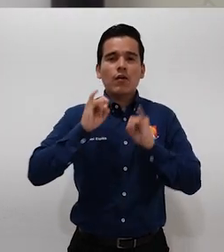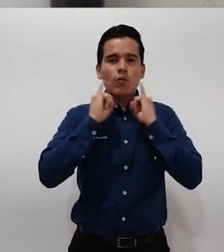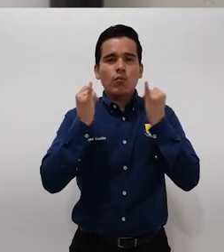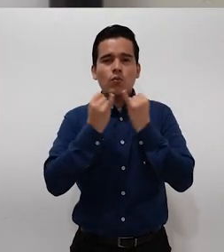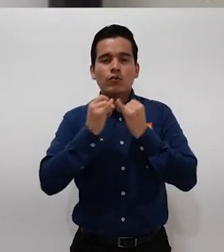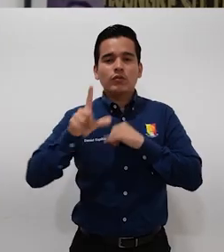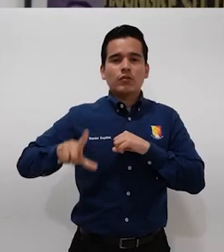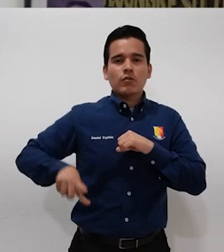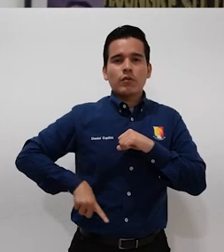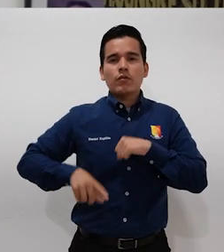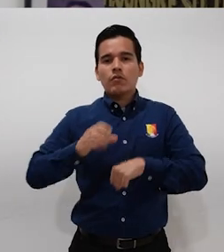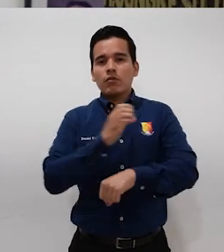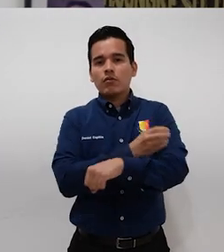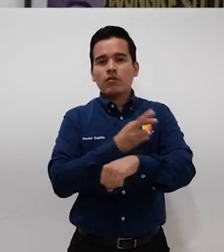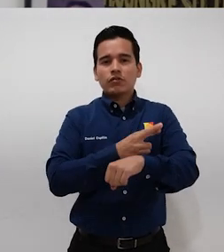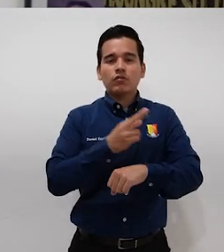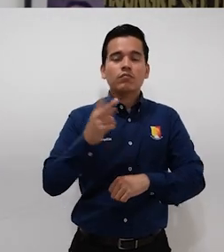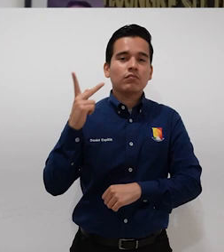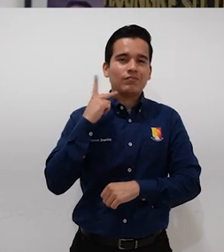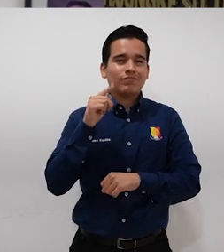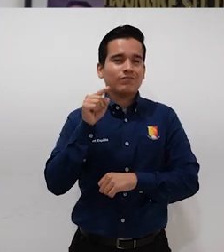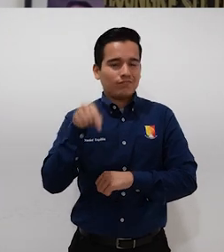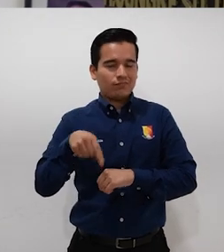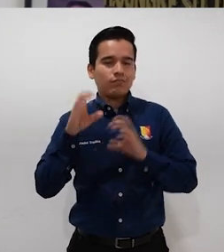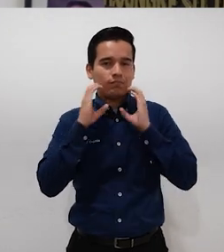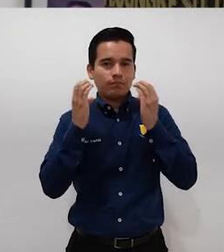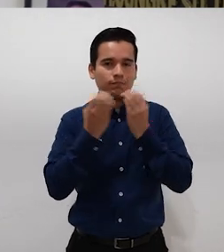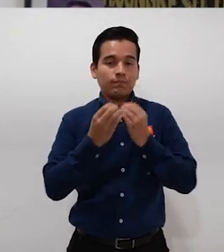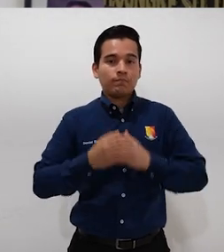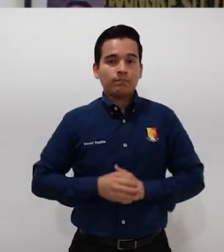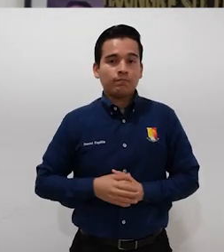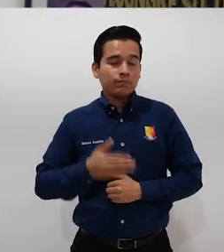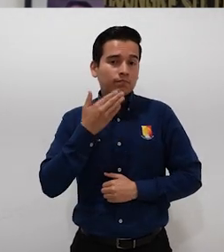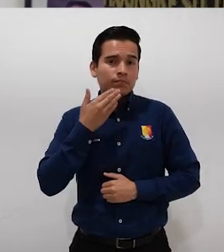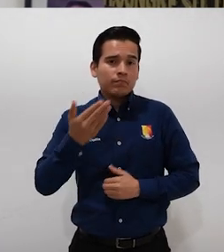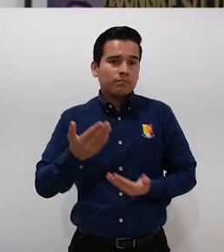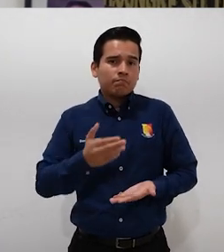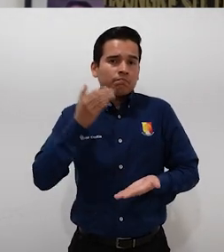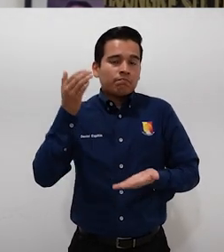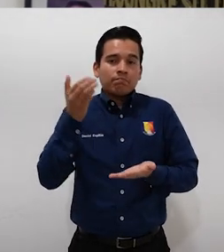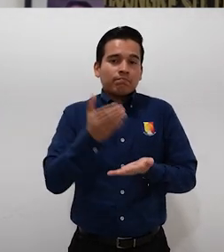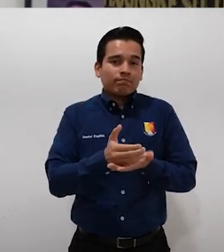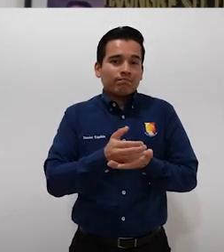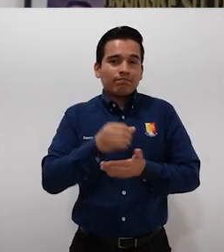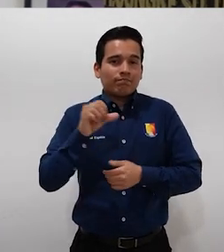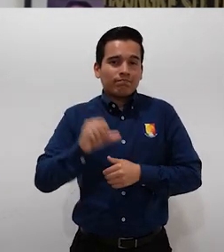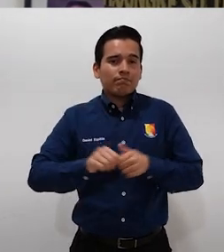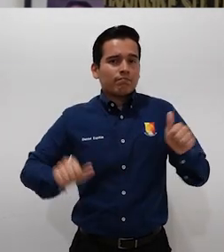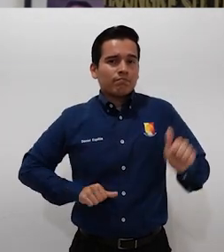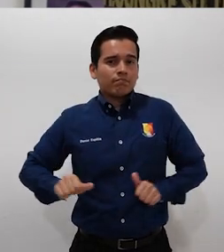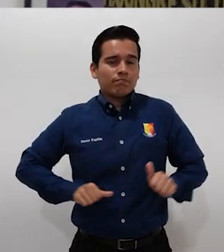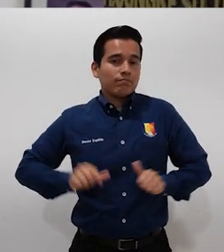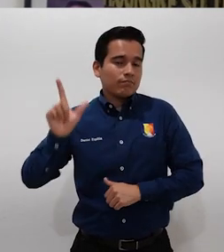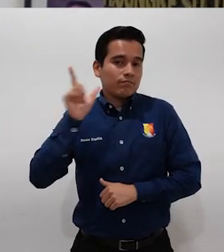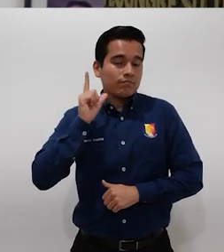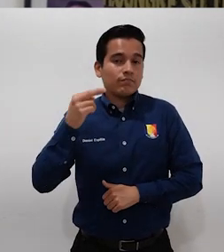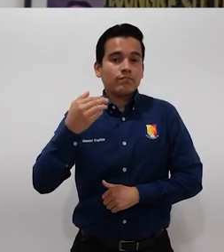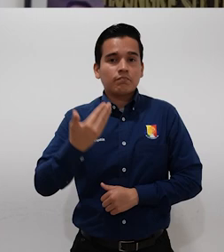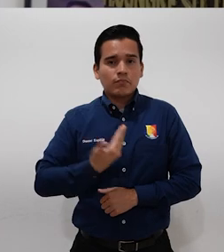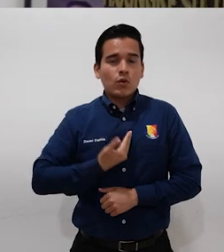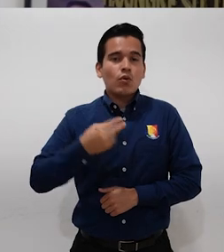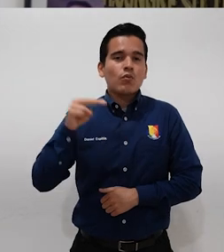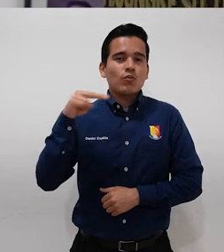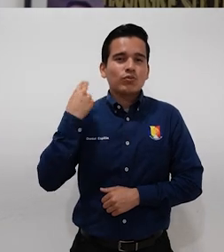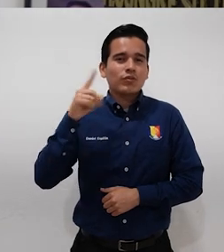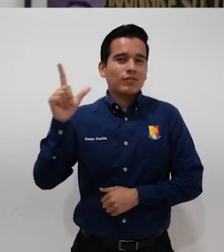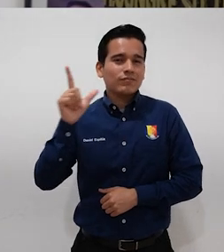Política en el Congreso de Baja California Sur. Y así hemos llegado al final de Agenda Legislativa. Soy Úrsula Lucero,